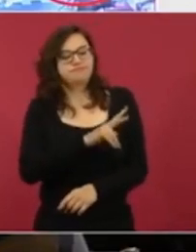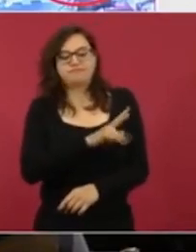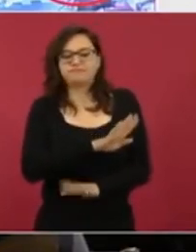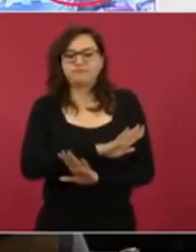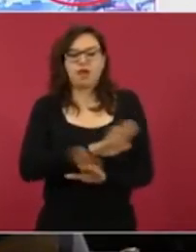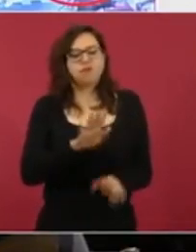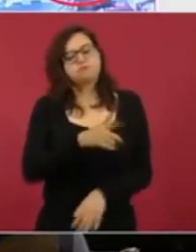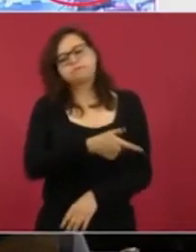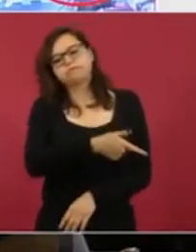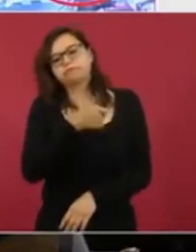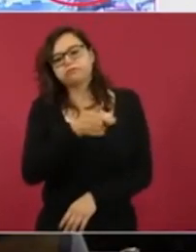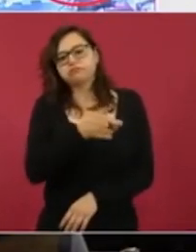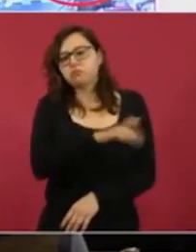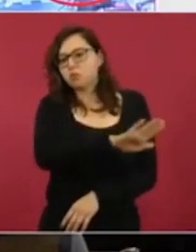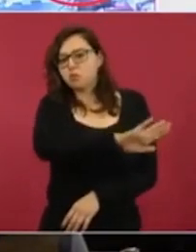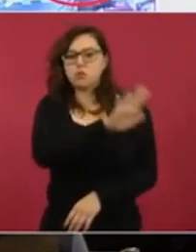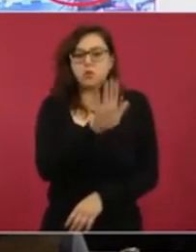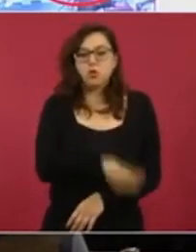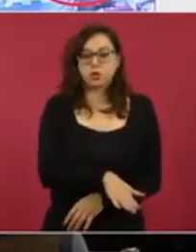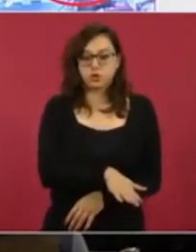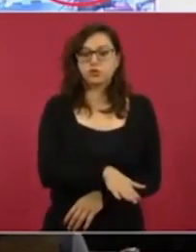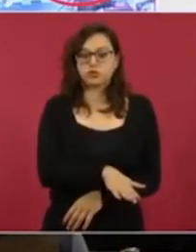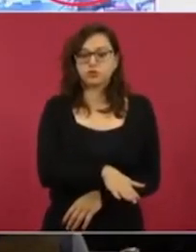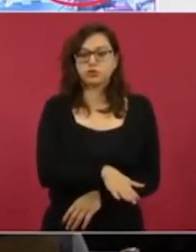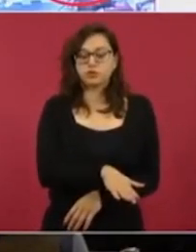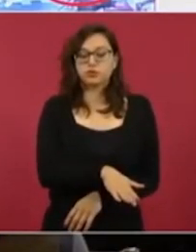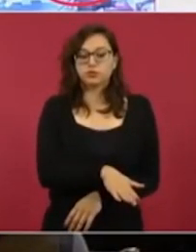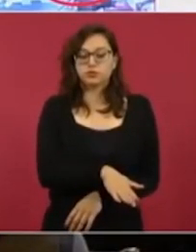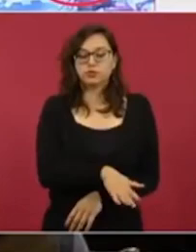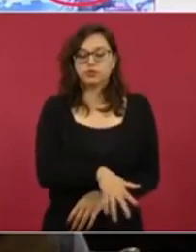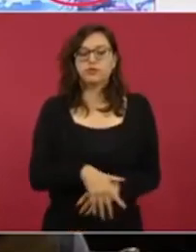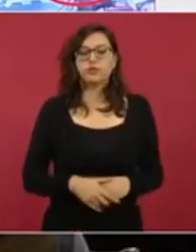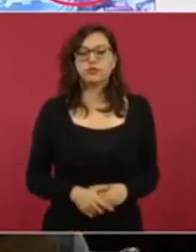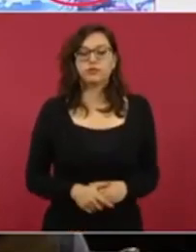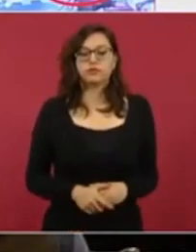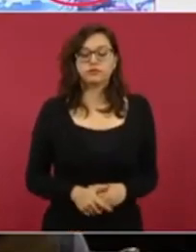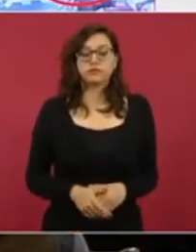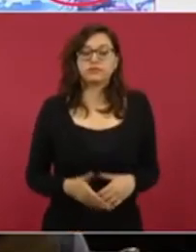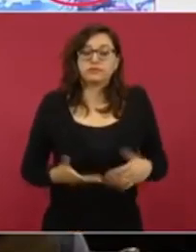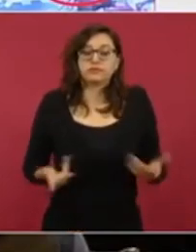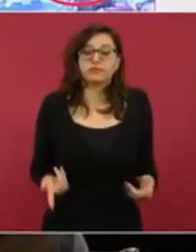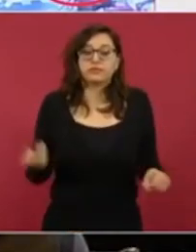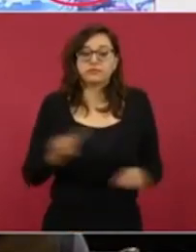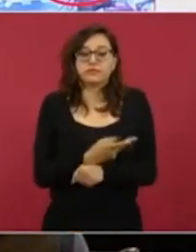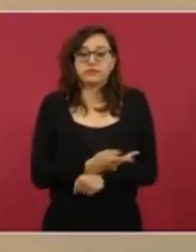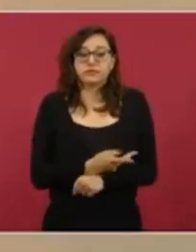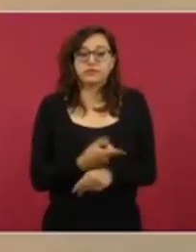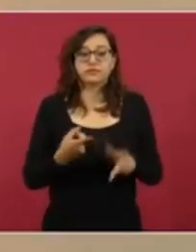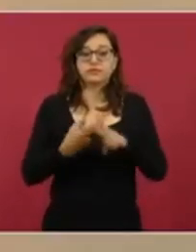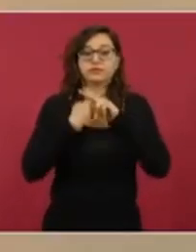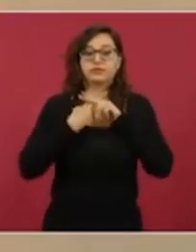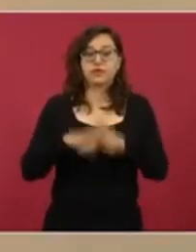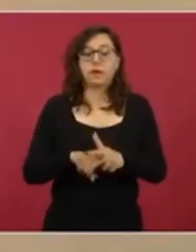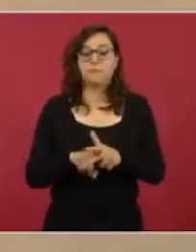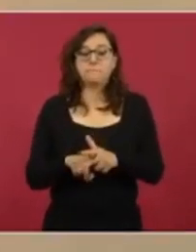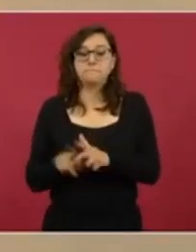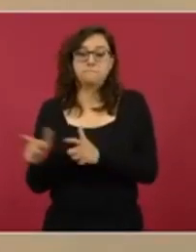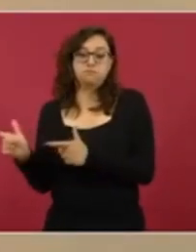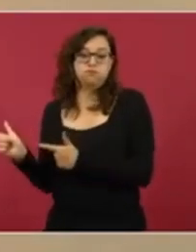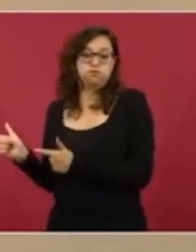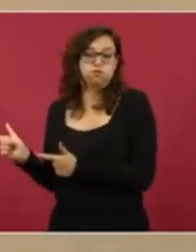privándolo de la vida. Y en ese momento, al haber los disparos, se origina una refriega